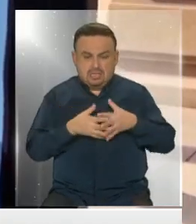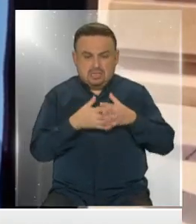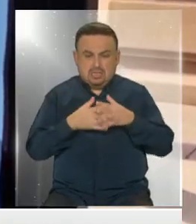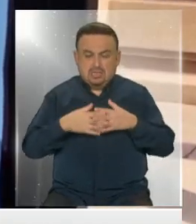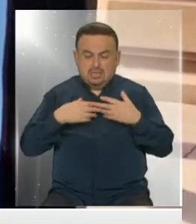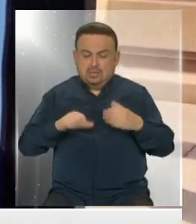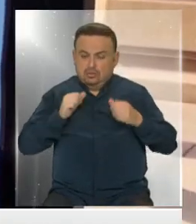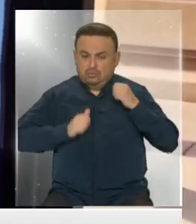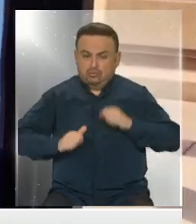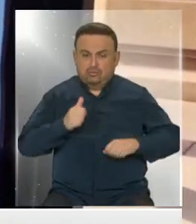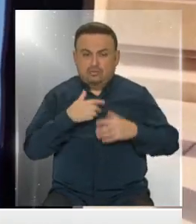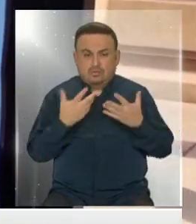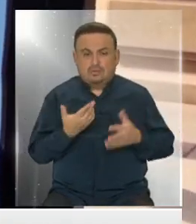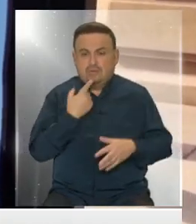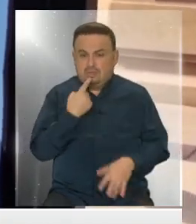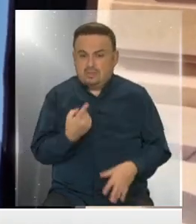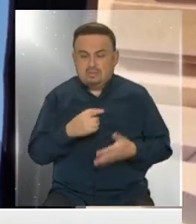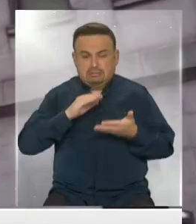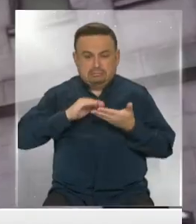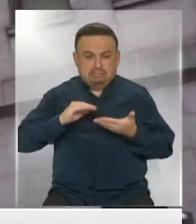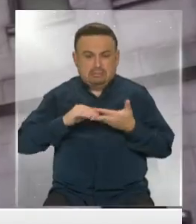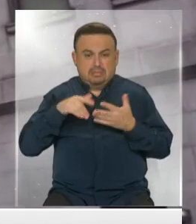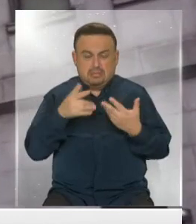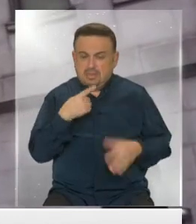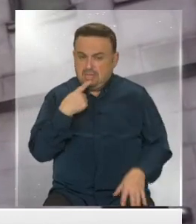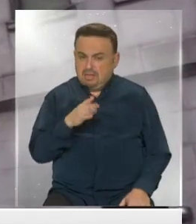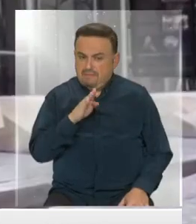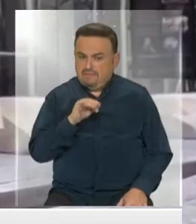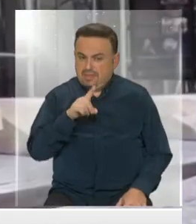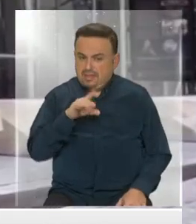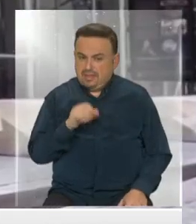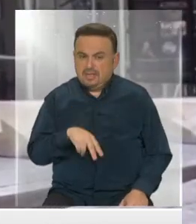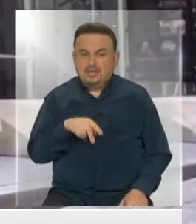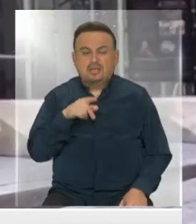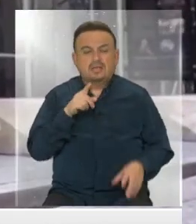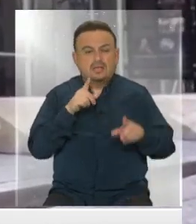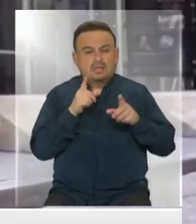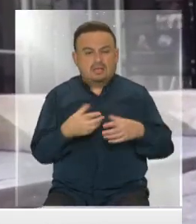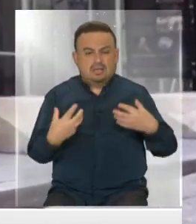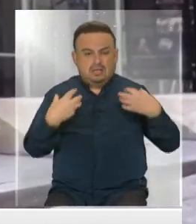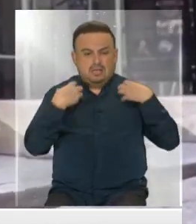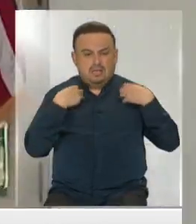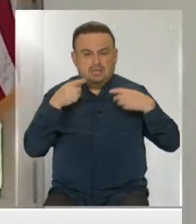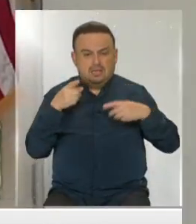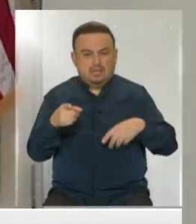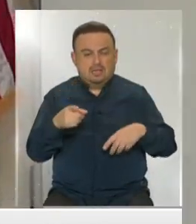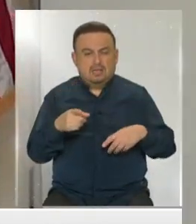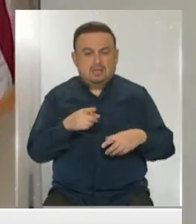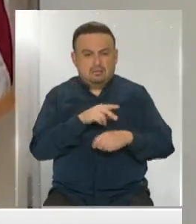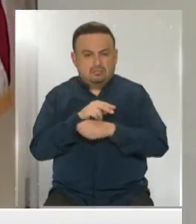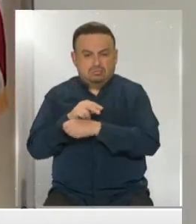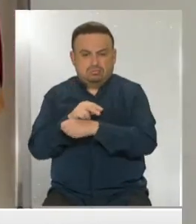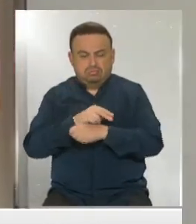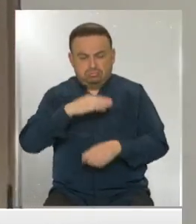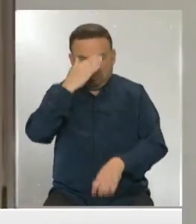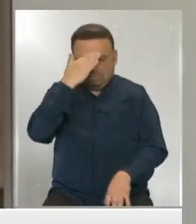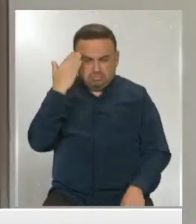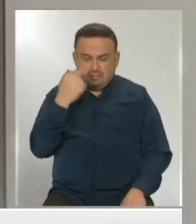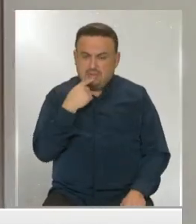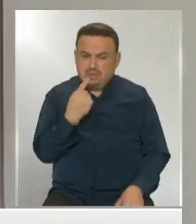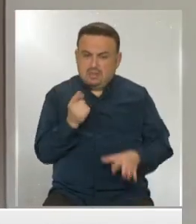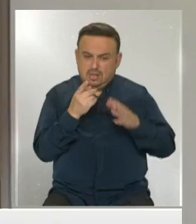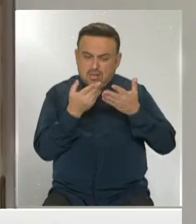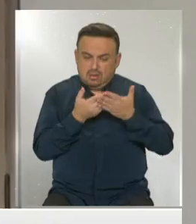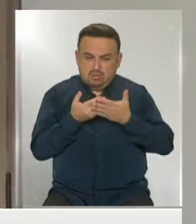ellos. Además de manifestar sus condolencias, Biden se refirió a la responsabilidad de la actual administración, citando incluso un